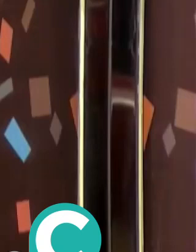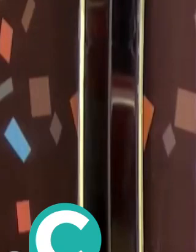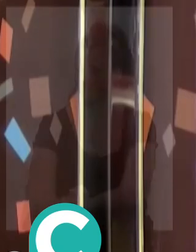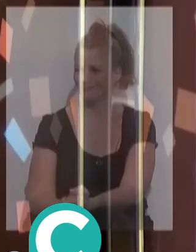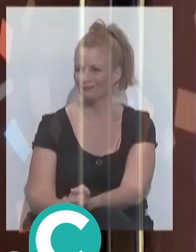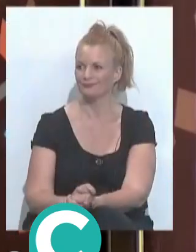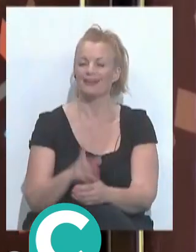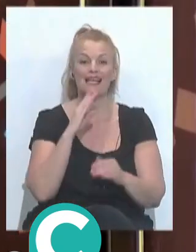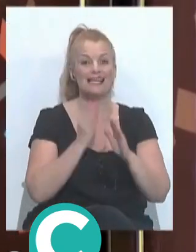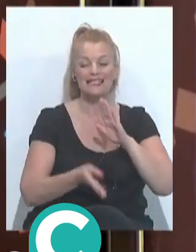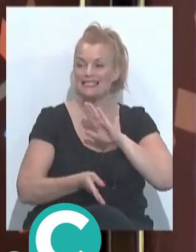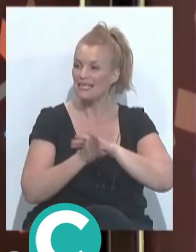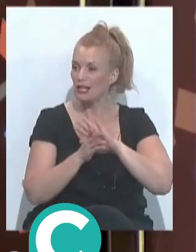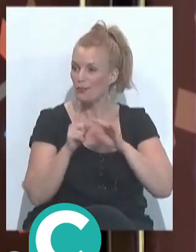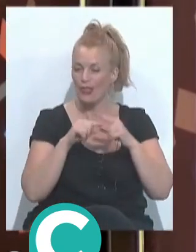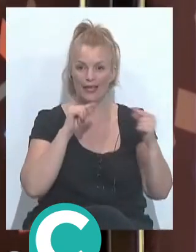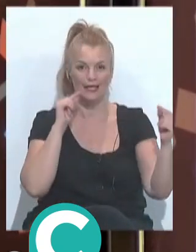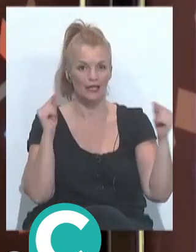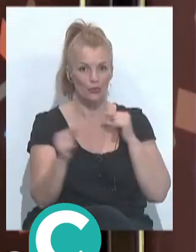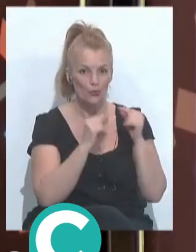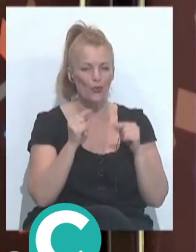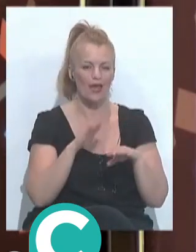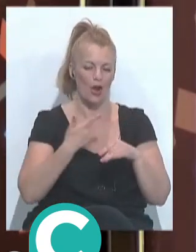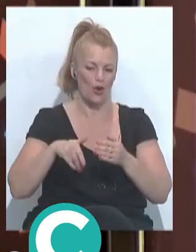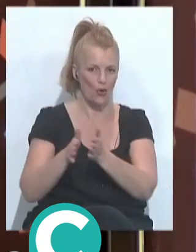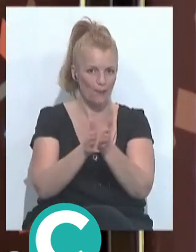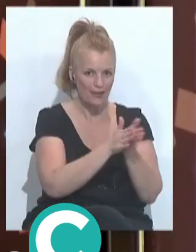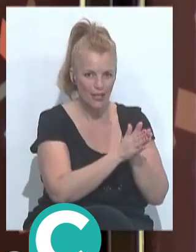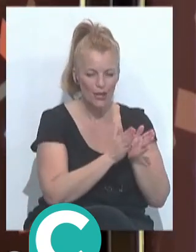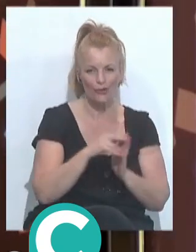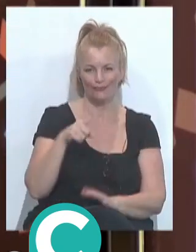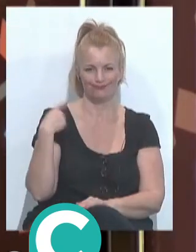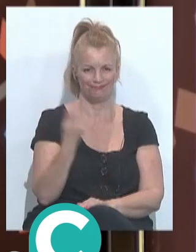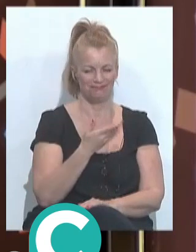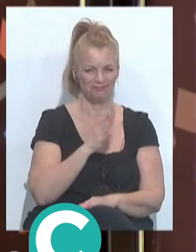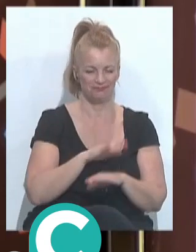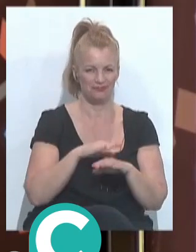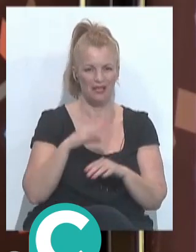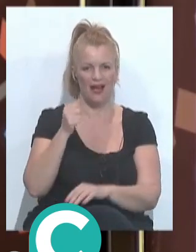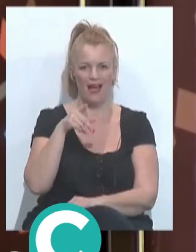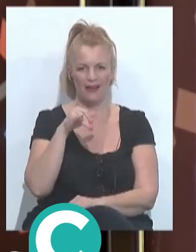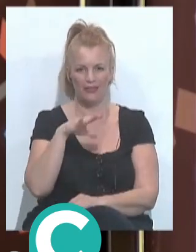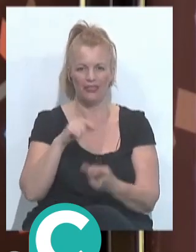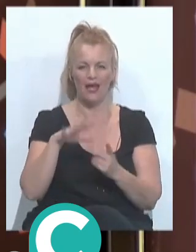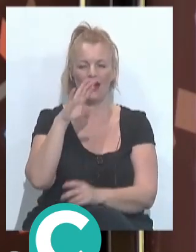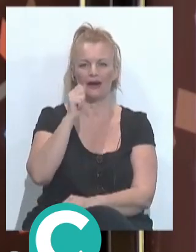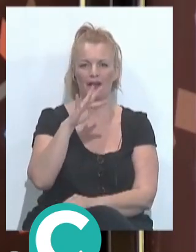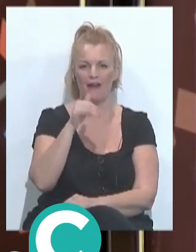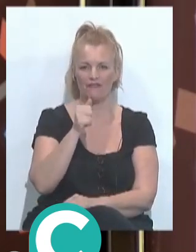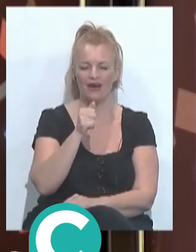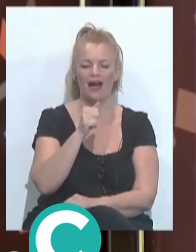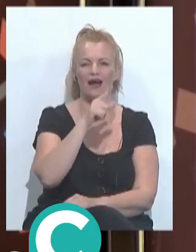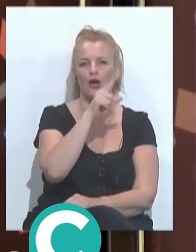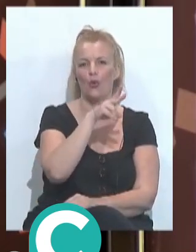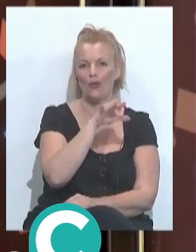Bueno, pues aquí seguimos de tertulia, de debate con los compañeros, con Luis Rossi, con Alicia Pérez, con Rafa Burgali, con ustedes, creo, ahí al otro